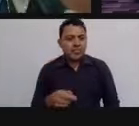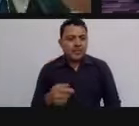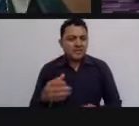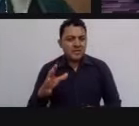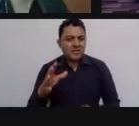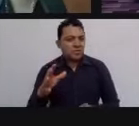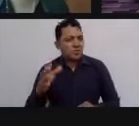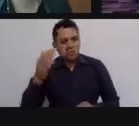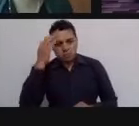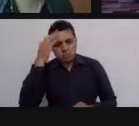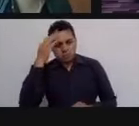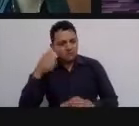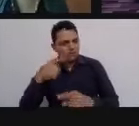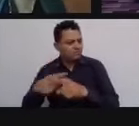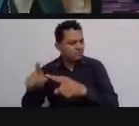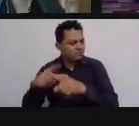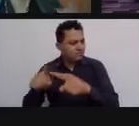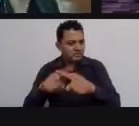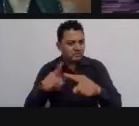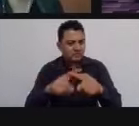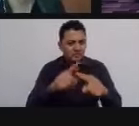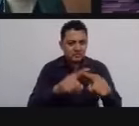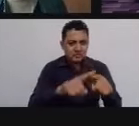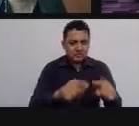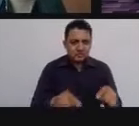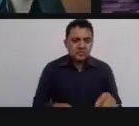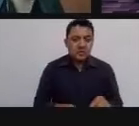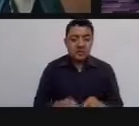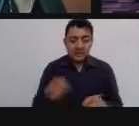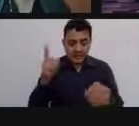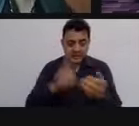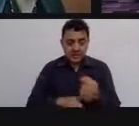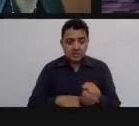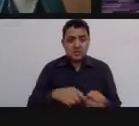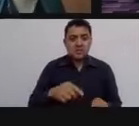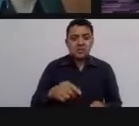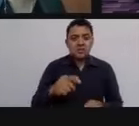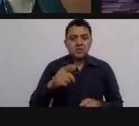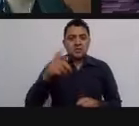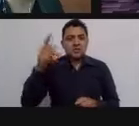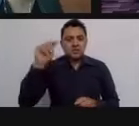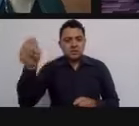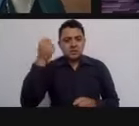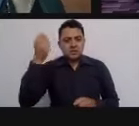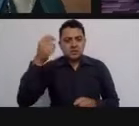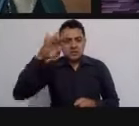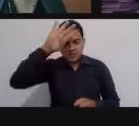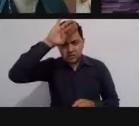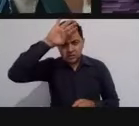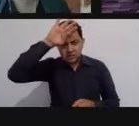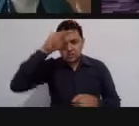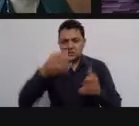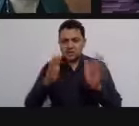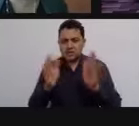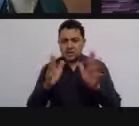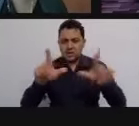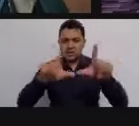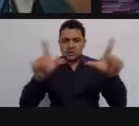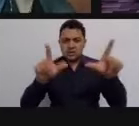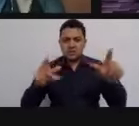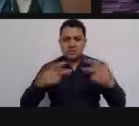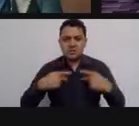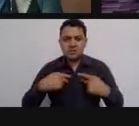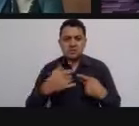aplicación que creó el TEC de Monterrey y que ya está disponible para la ciudadanía te dice la magistrada